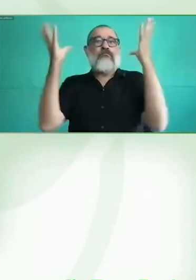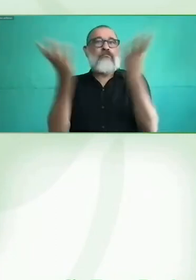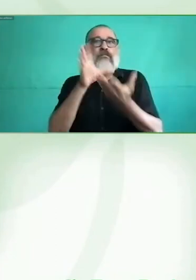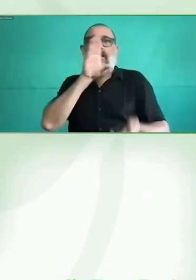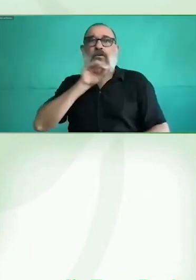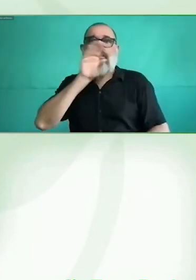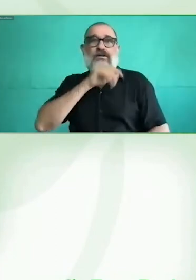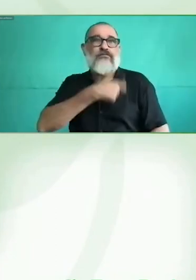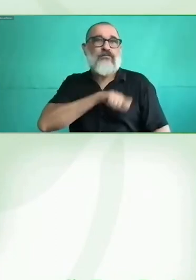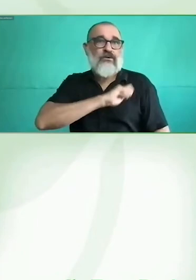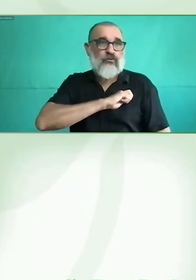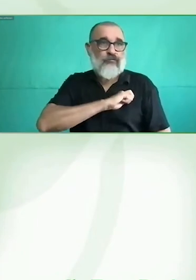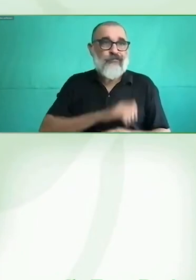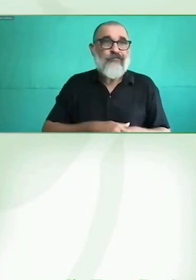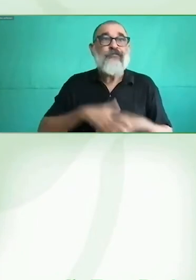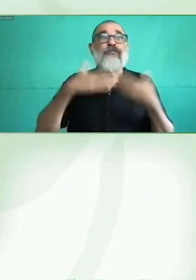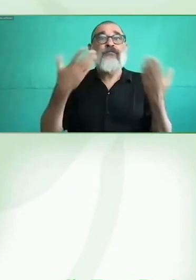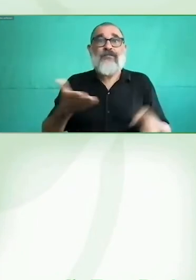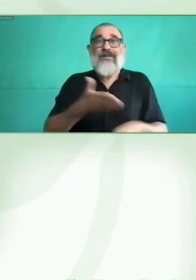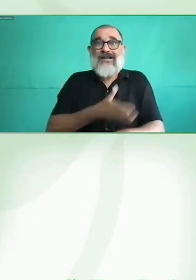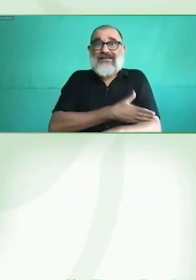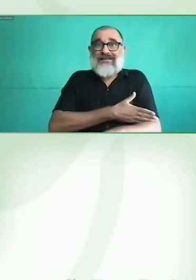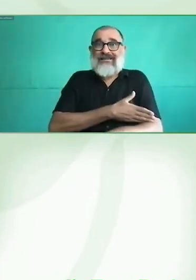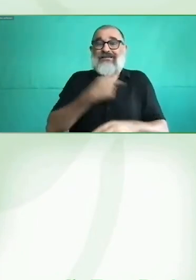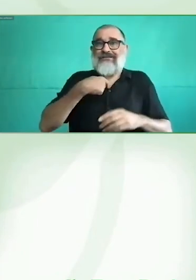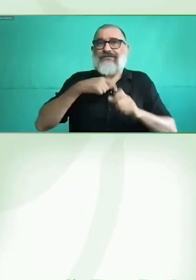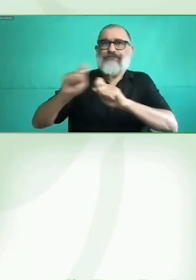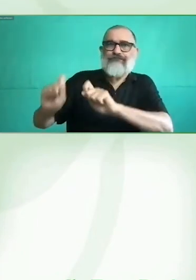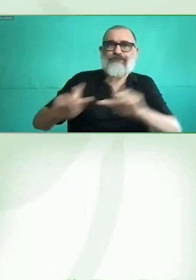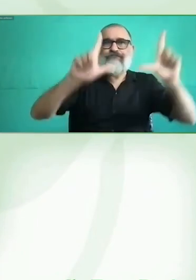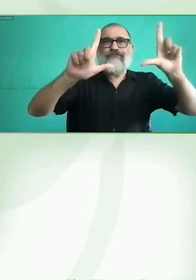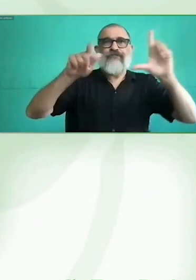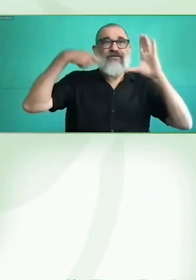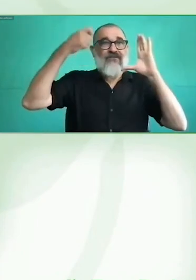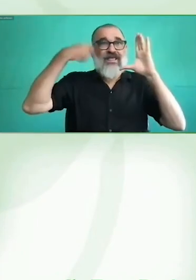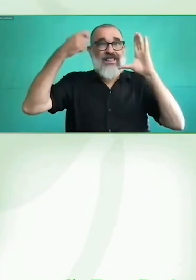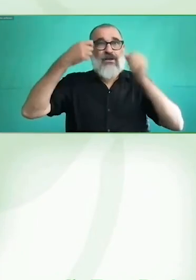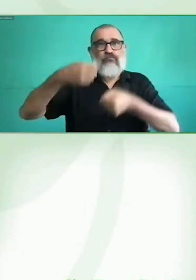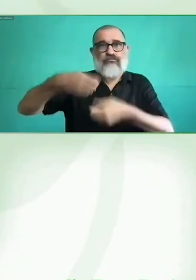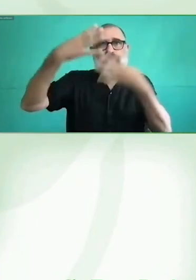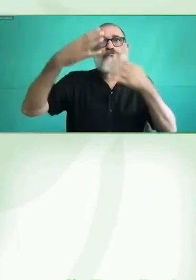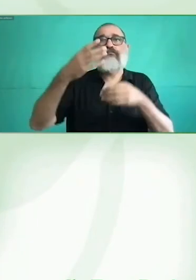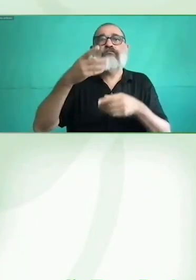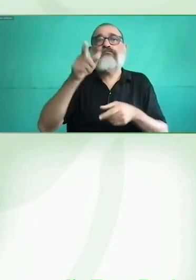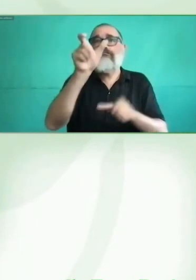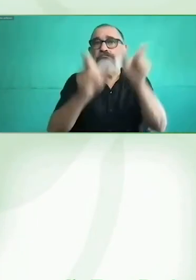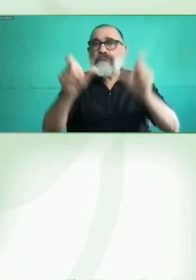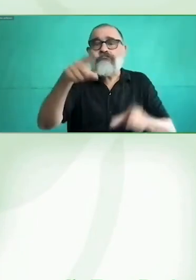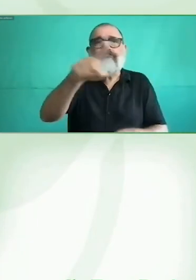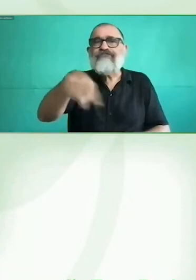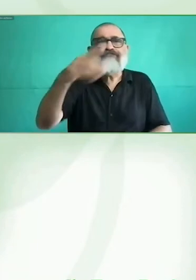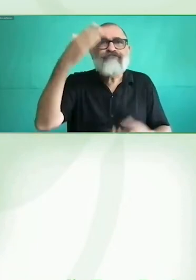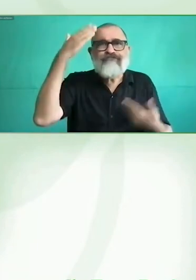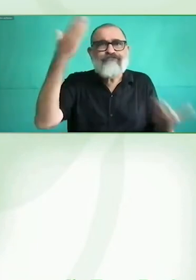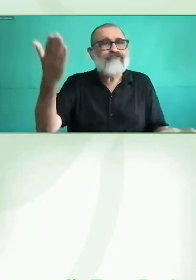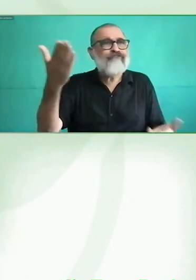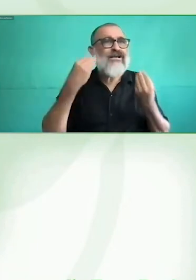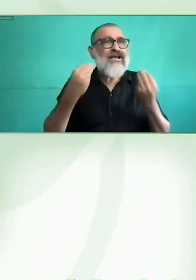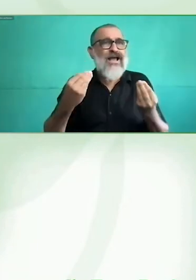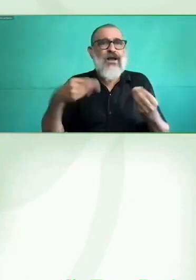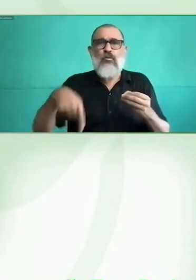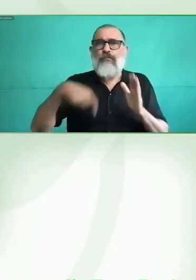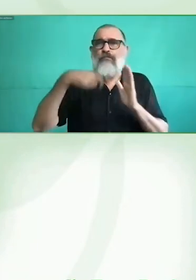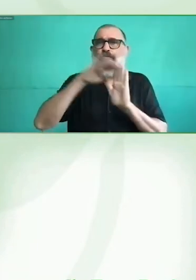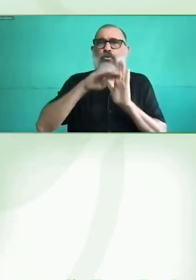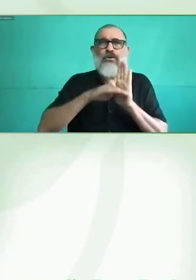muy brevemente quiénes somos, por qué estamos acá en Zero Project hablando español. En el año 2017, nuestra directora ejecutiva,